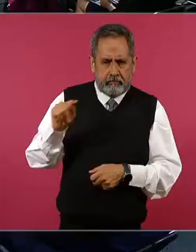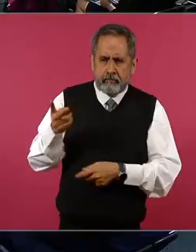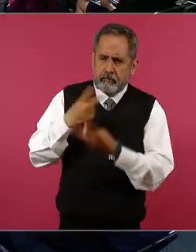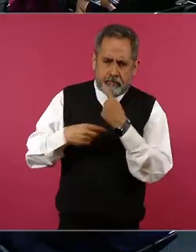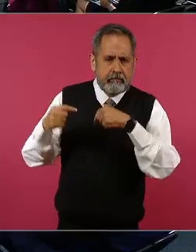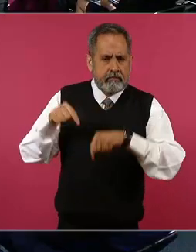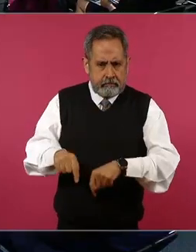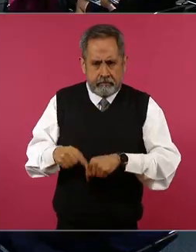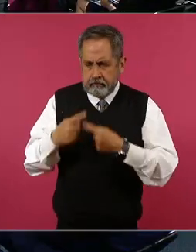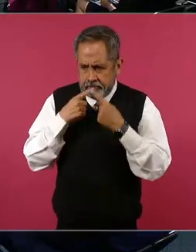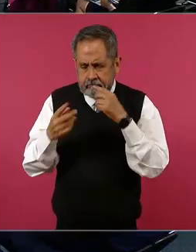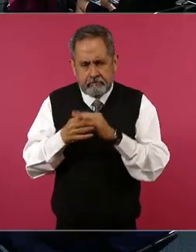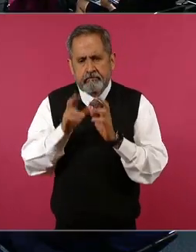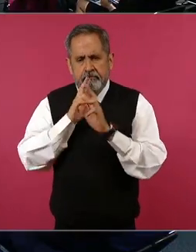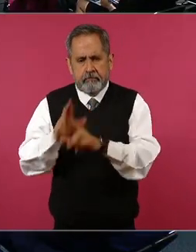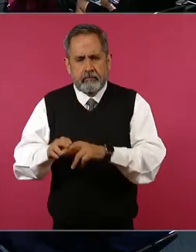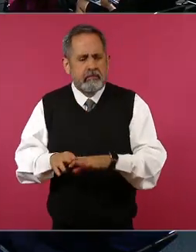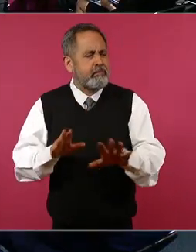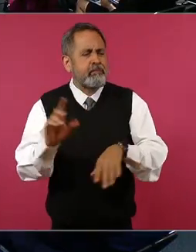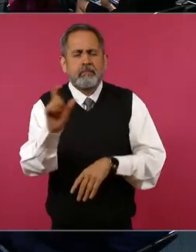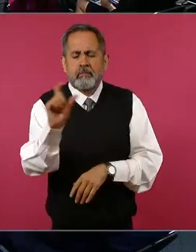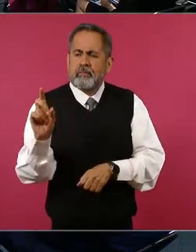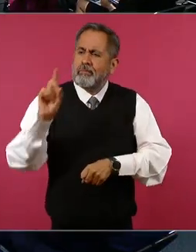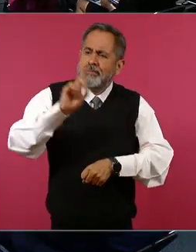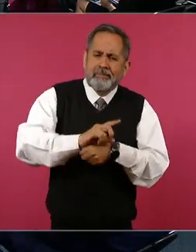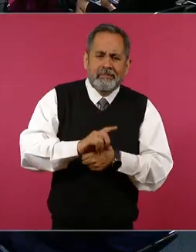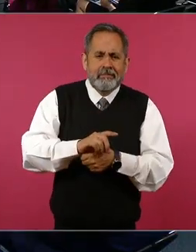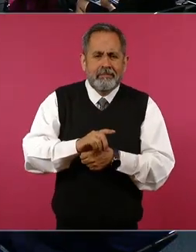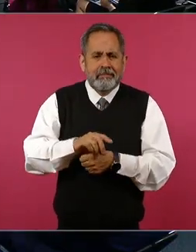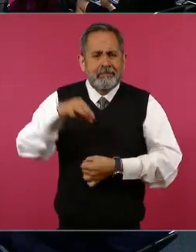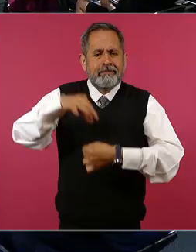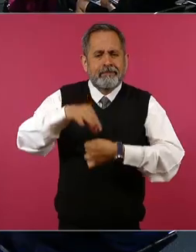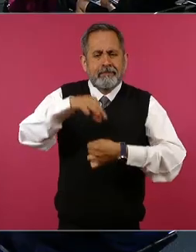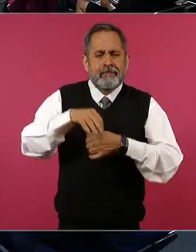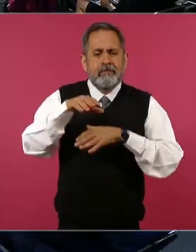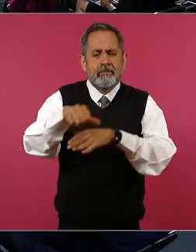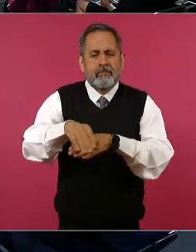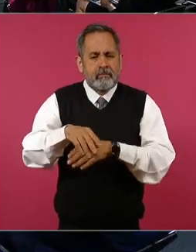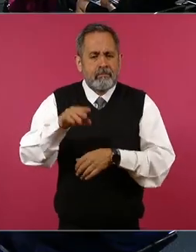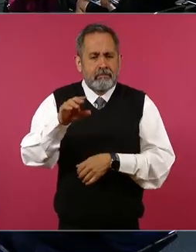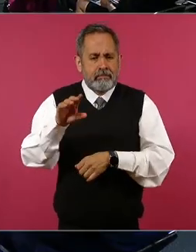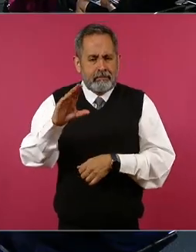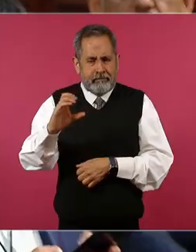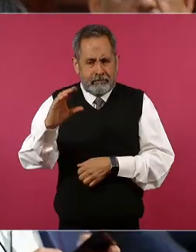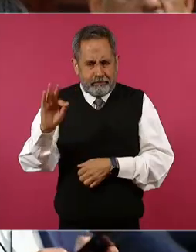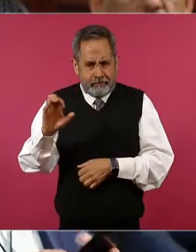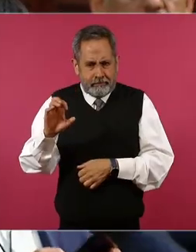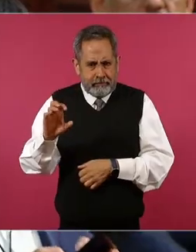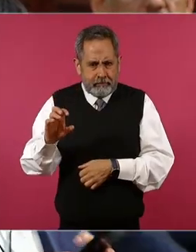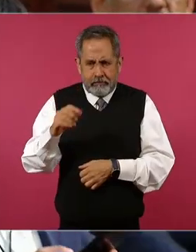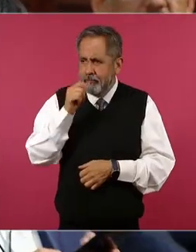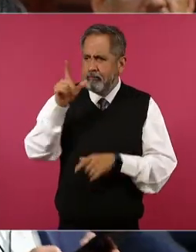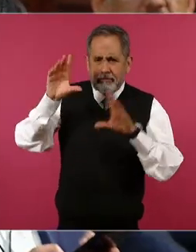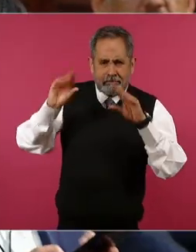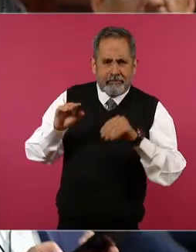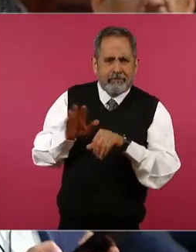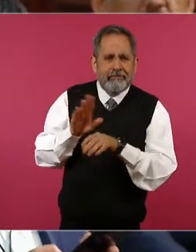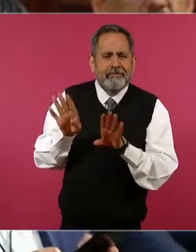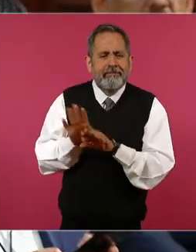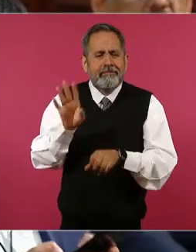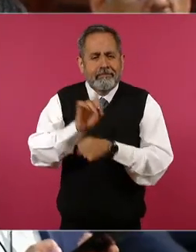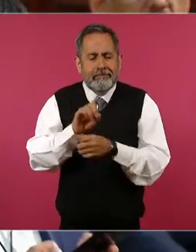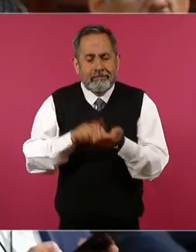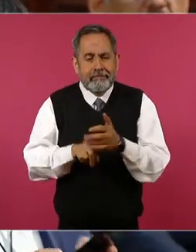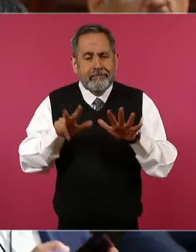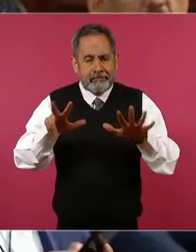y al mismo tiempo ¿cuándo es la elección de los electricistas Suter apaga la luz? del 18